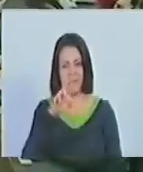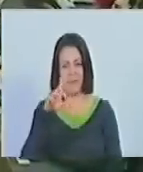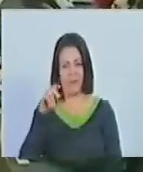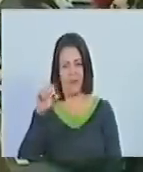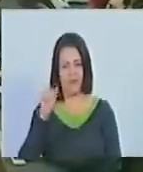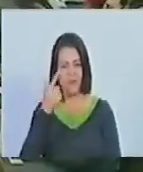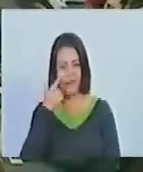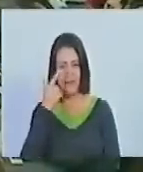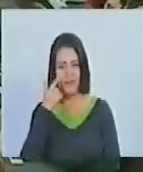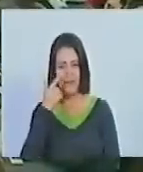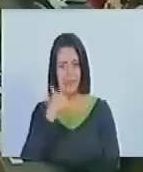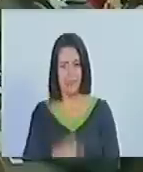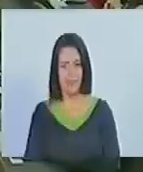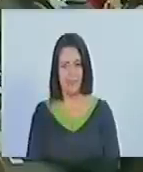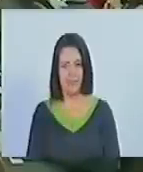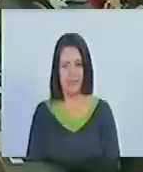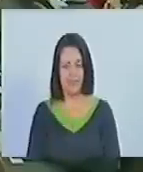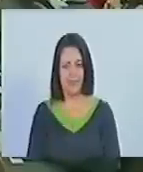prevenido